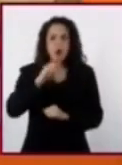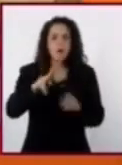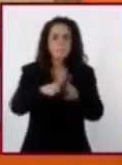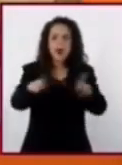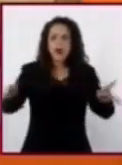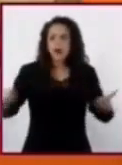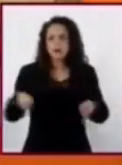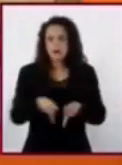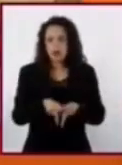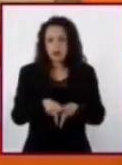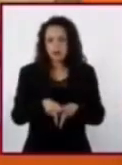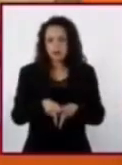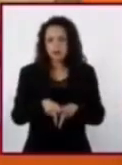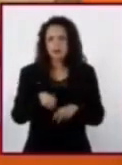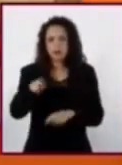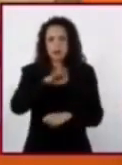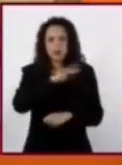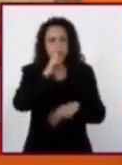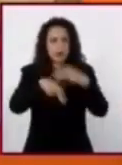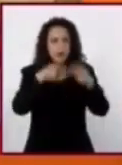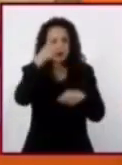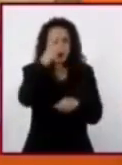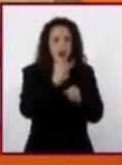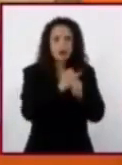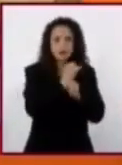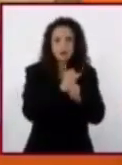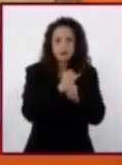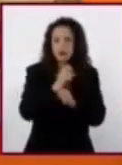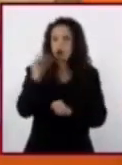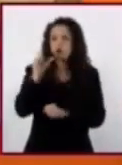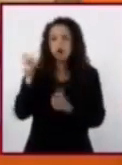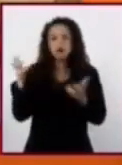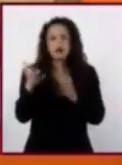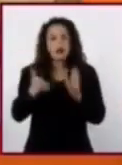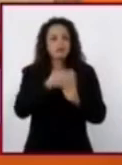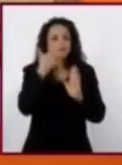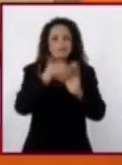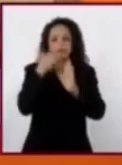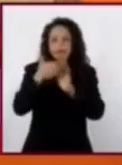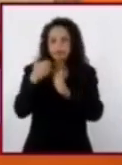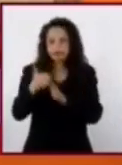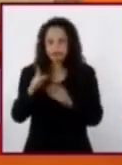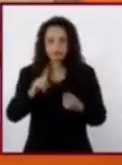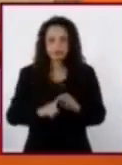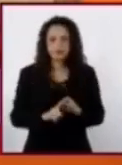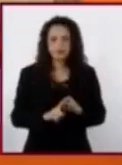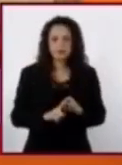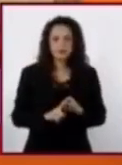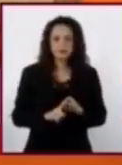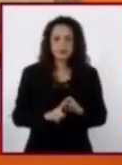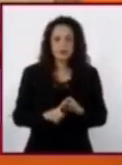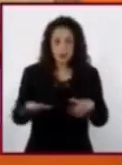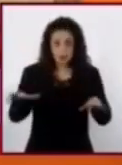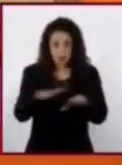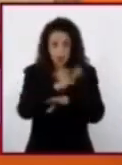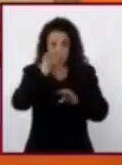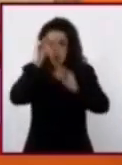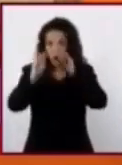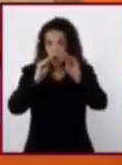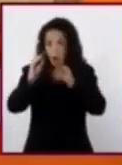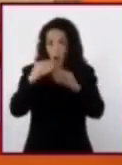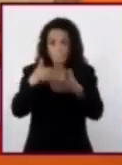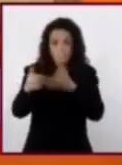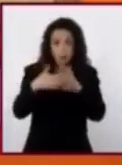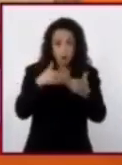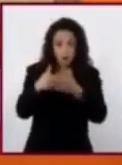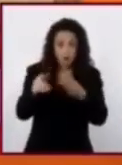Podrán indagar cuándo fueron construidas, si han sido remodeladas y